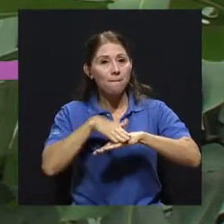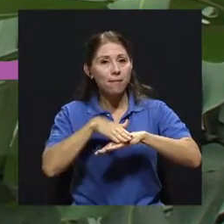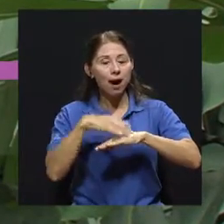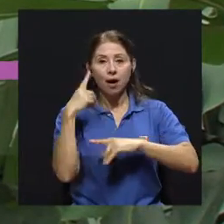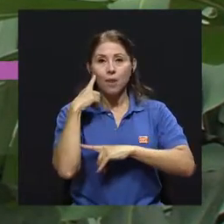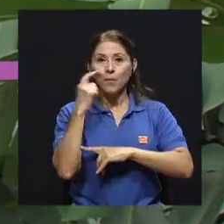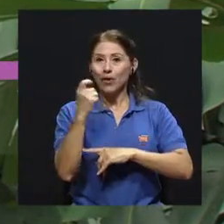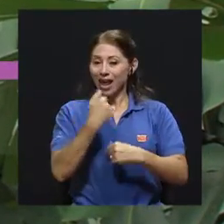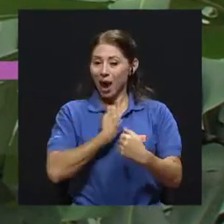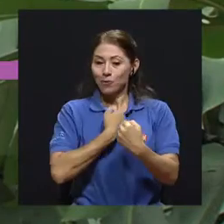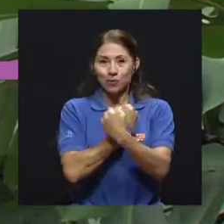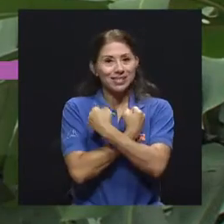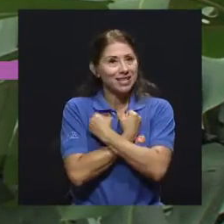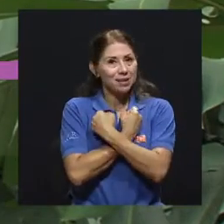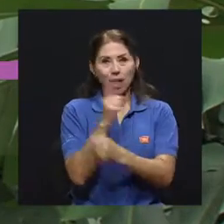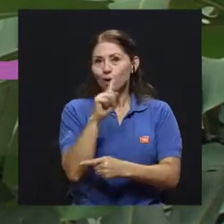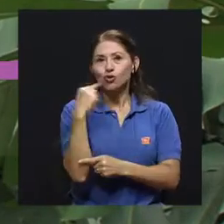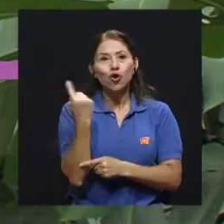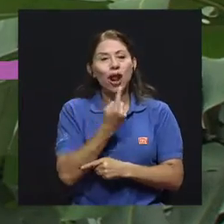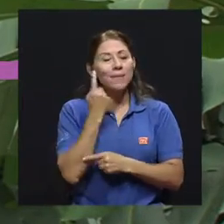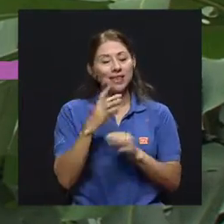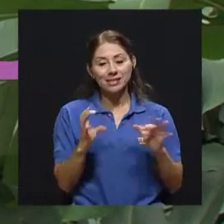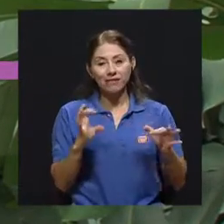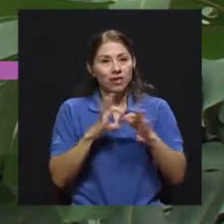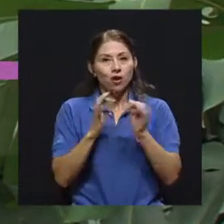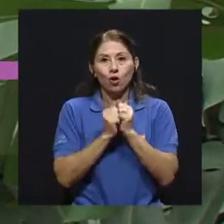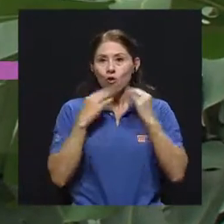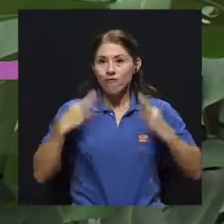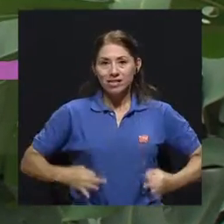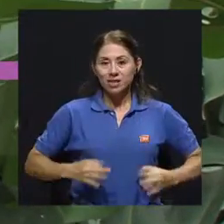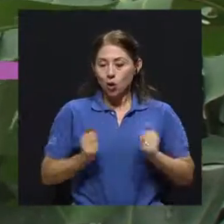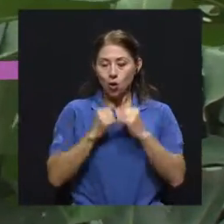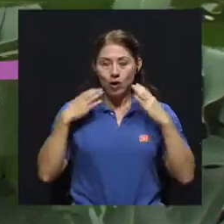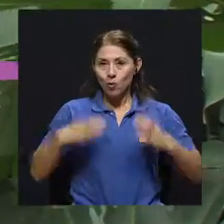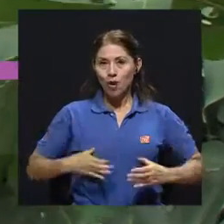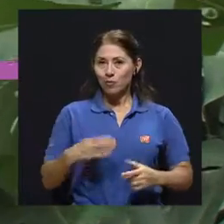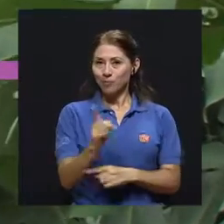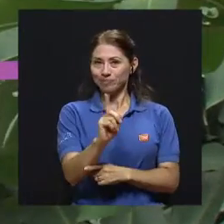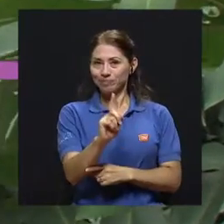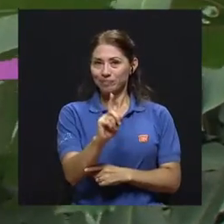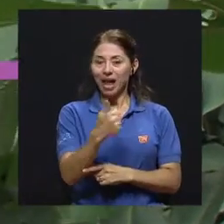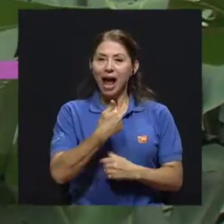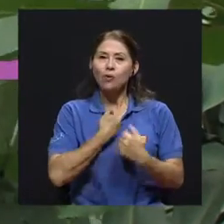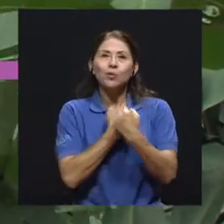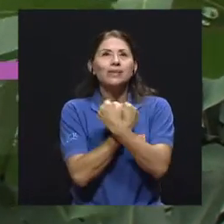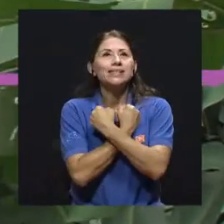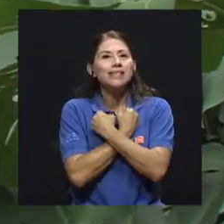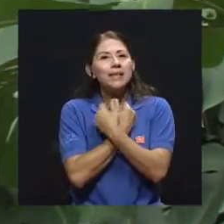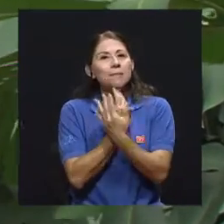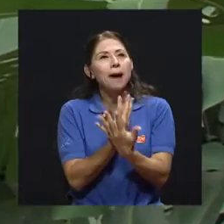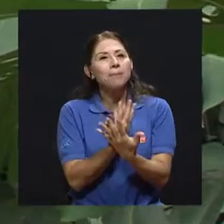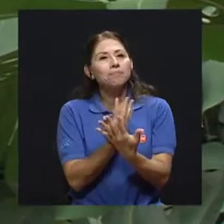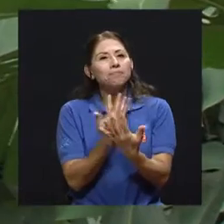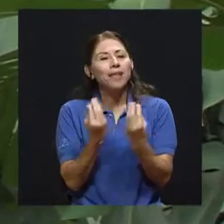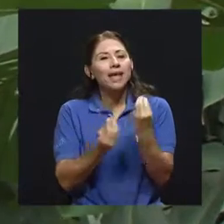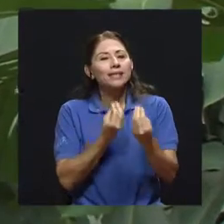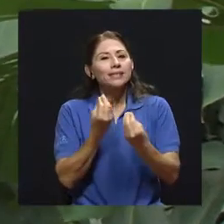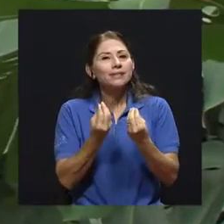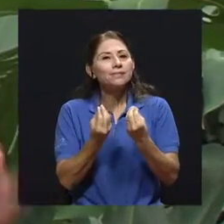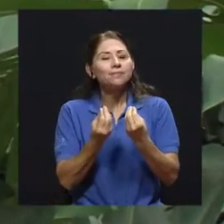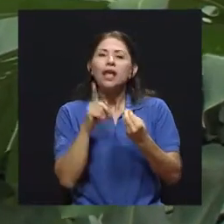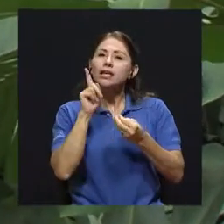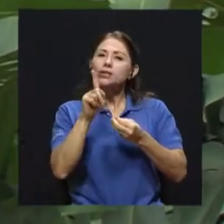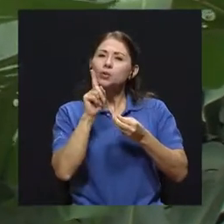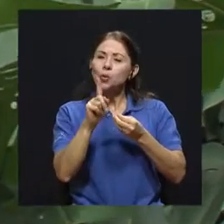autoestima no solamente se está asentando en el tema del físico y el cuerpo. La autoestima es una... a ver, ese es un